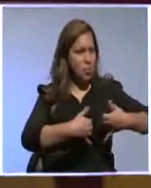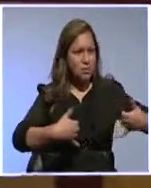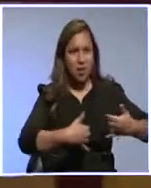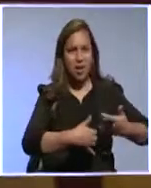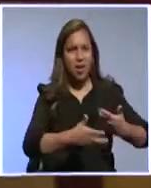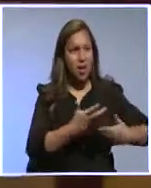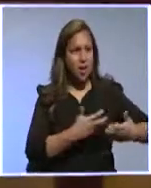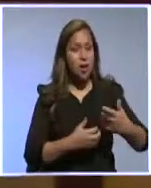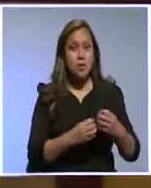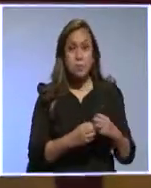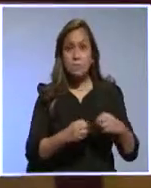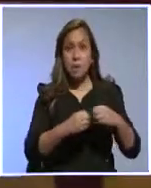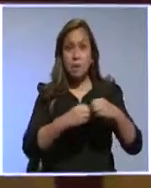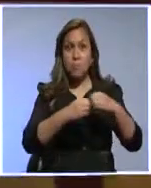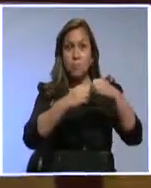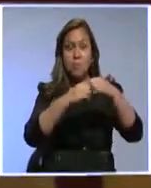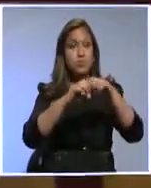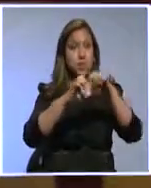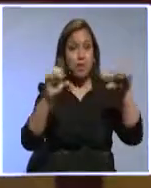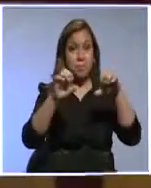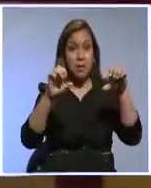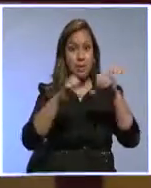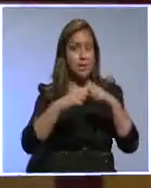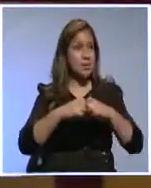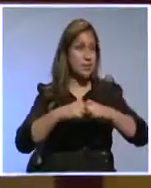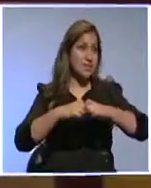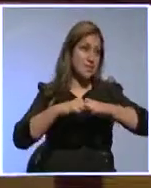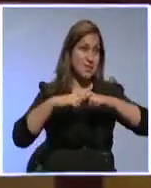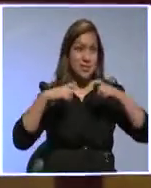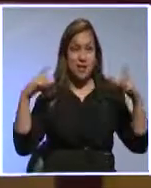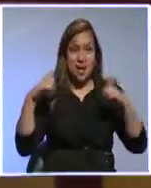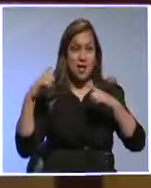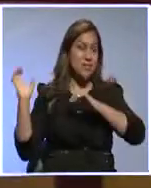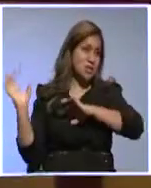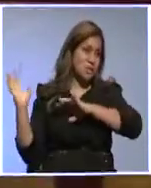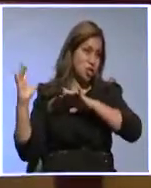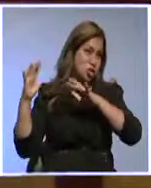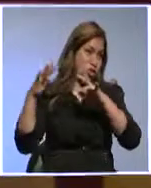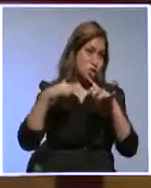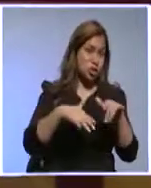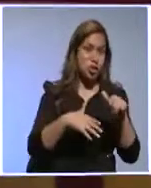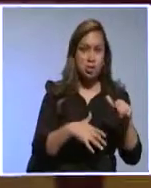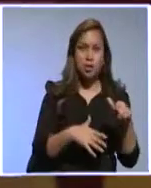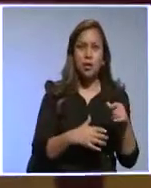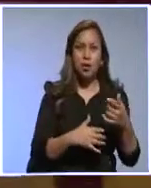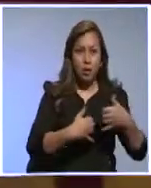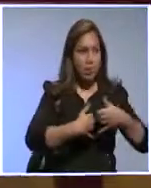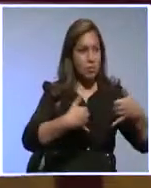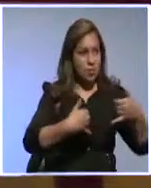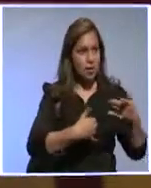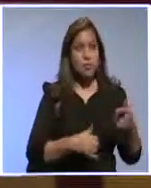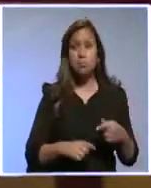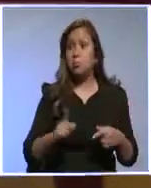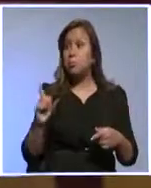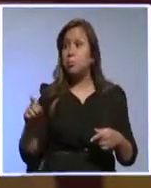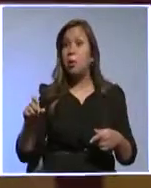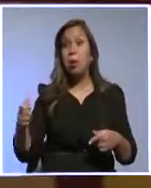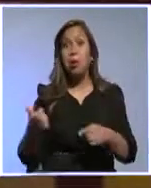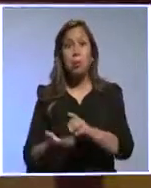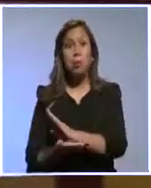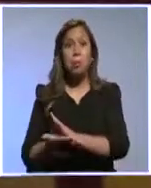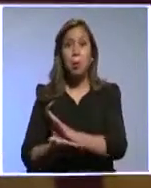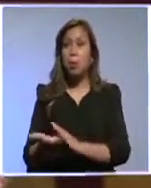a atraer empresas grandes, o sea, las transnacionales, de desarrollo tecnológico, y en cambio en Silicon Valley lo que se dedicaron fue a